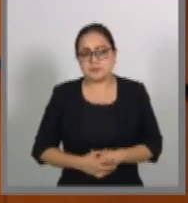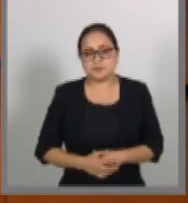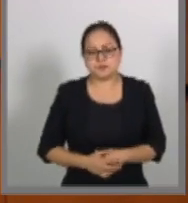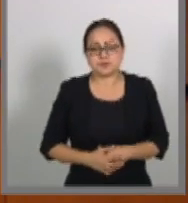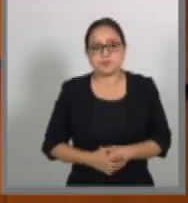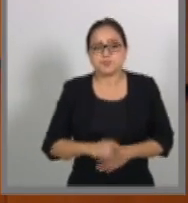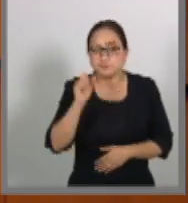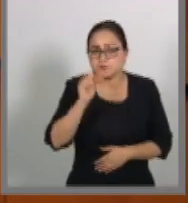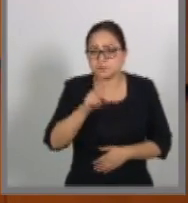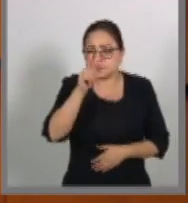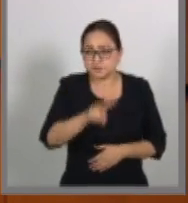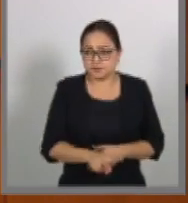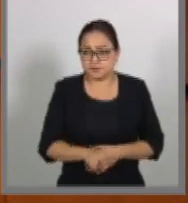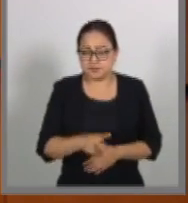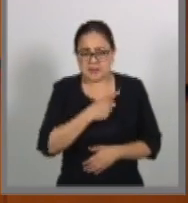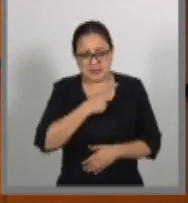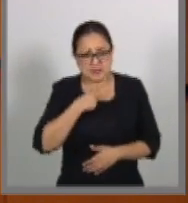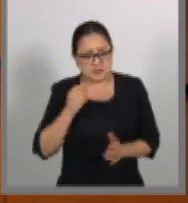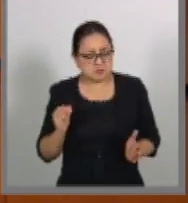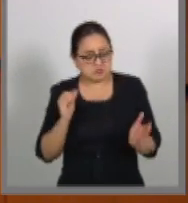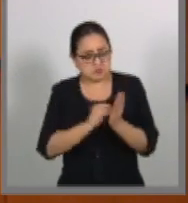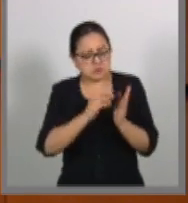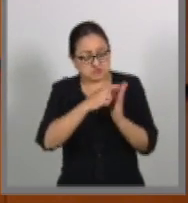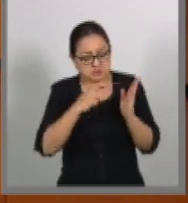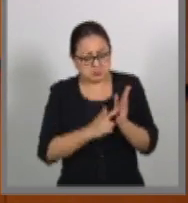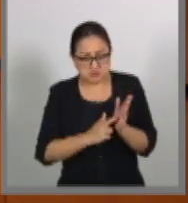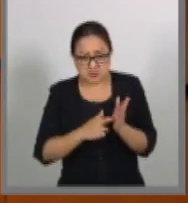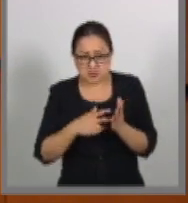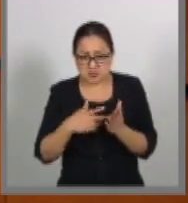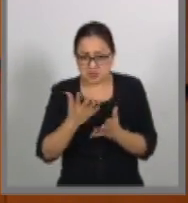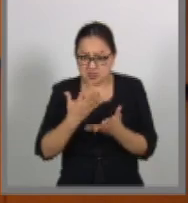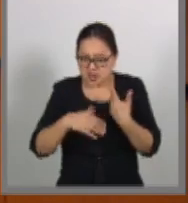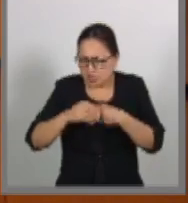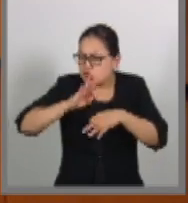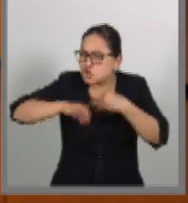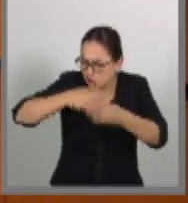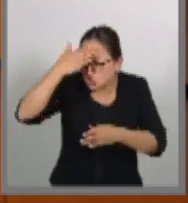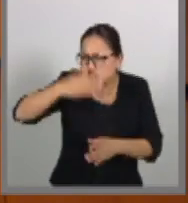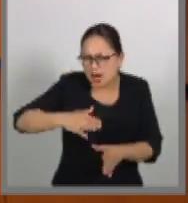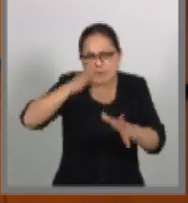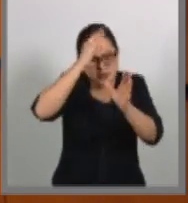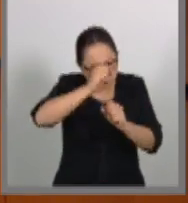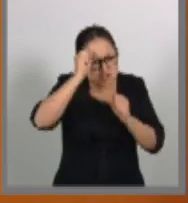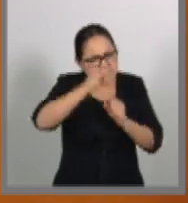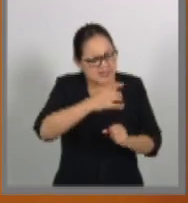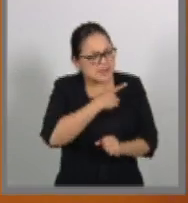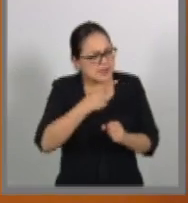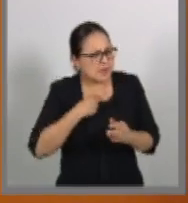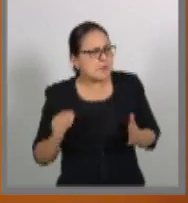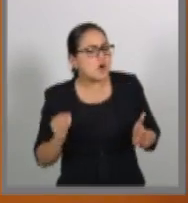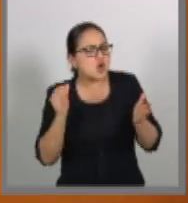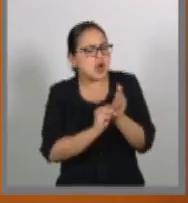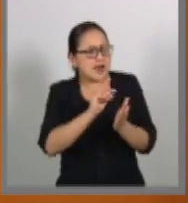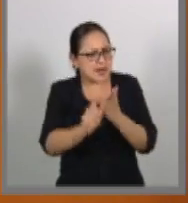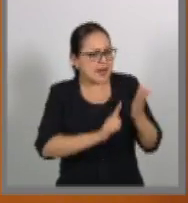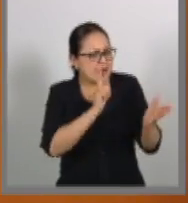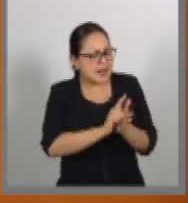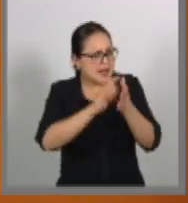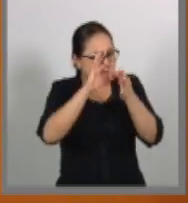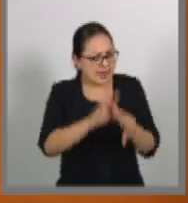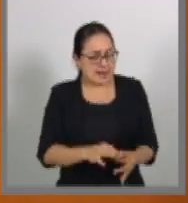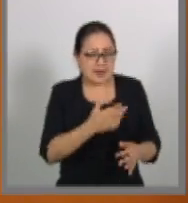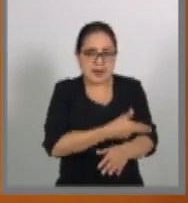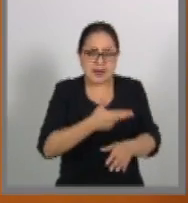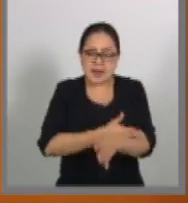Es cierto, hay que regularlo. Y es todo lo que han dicho. Nadie está en desacuerdo con regularlo. Hay que regularlo, pero hay que regularlo